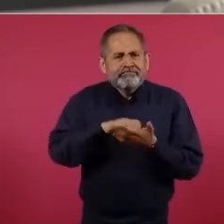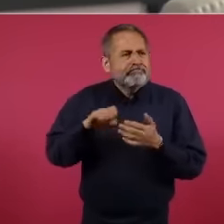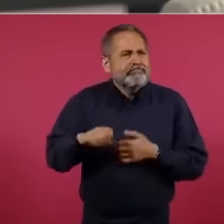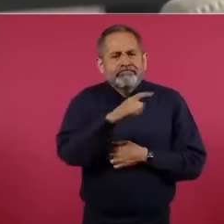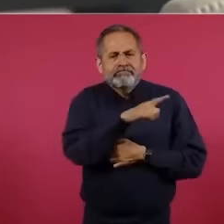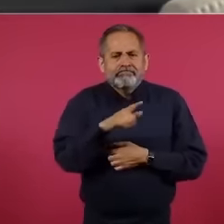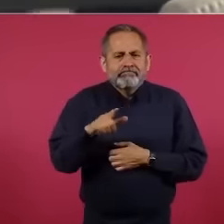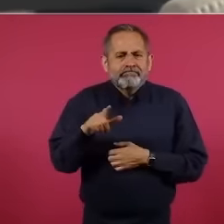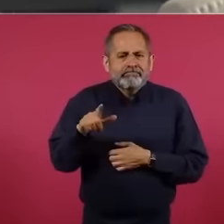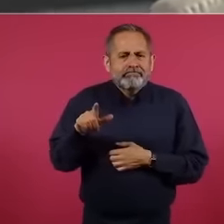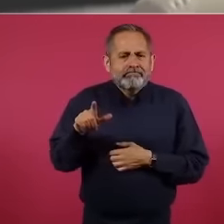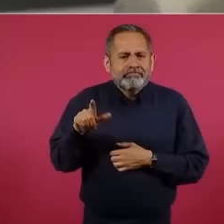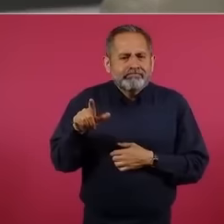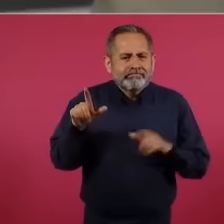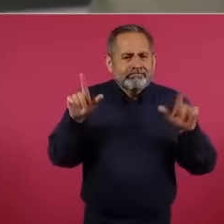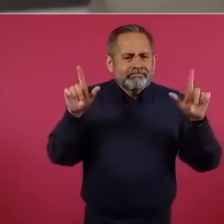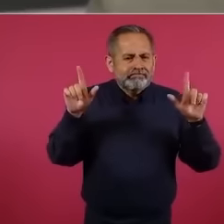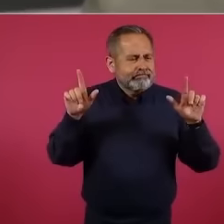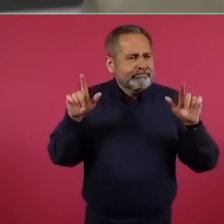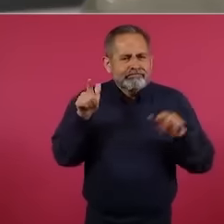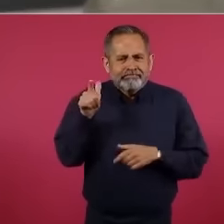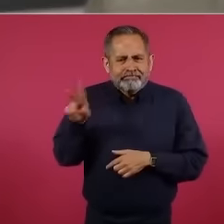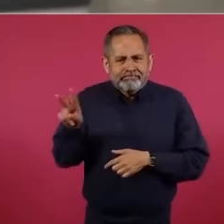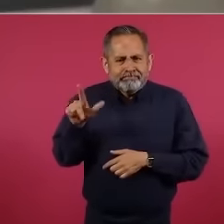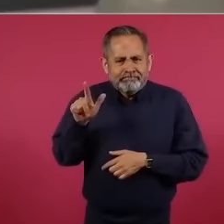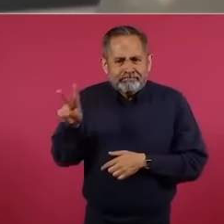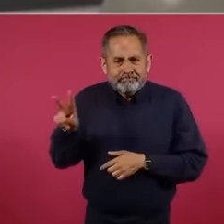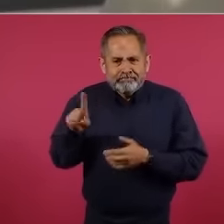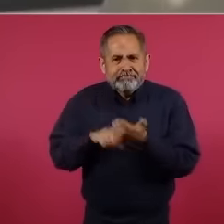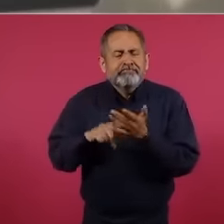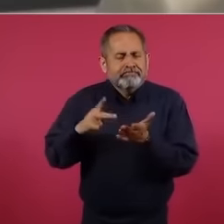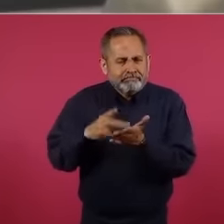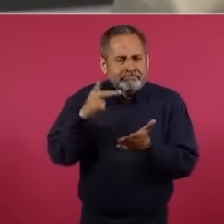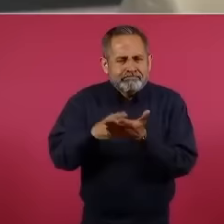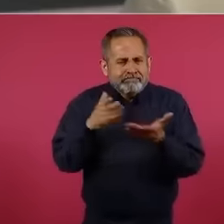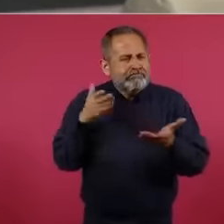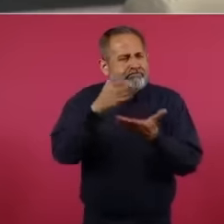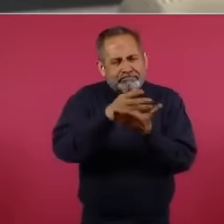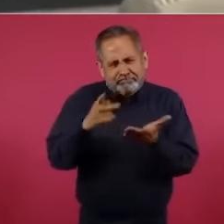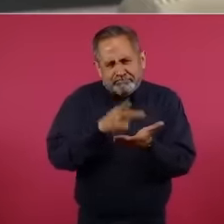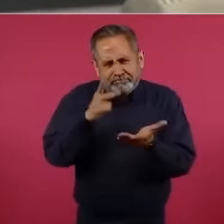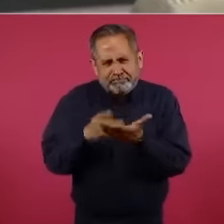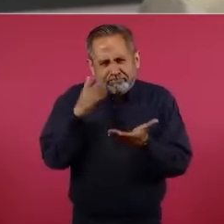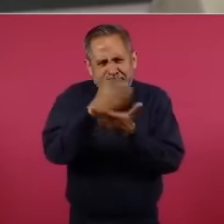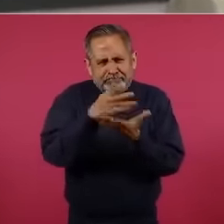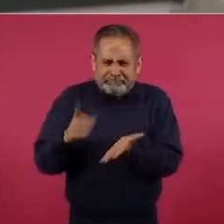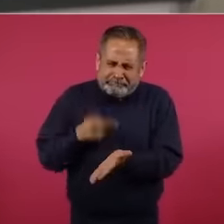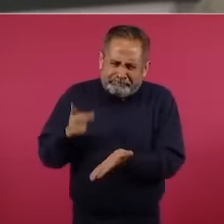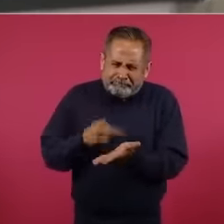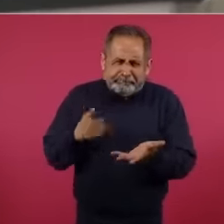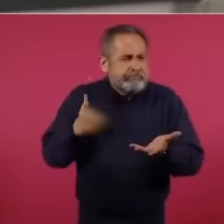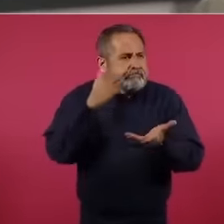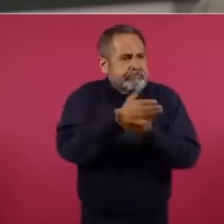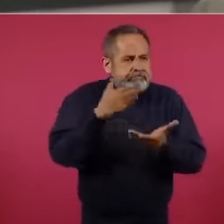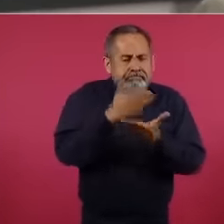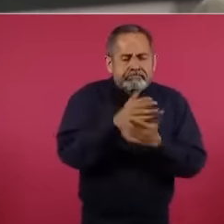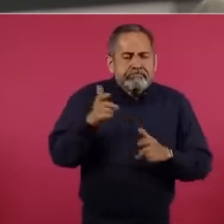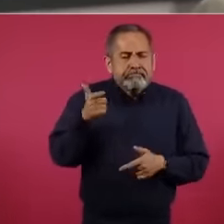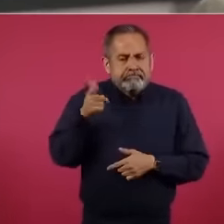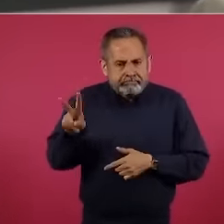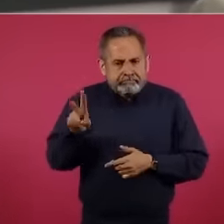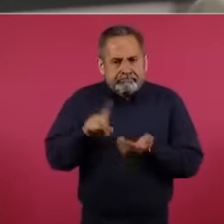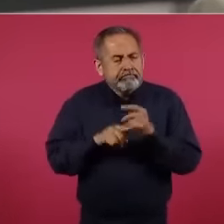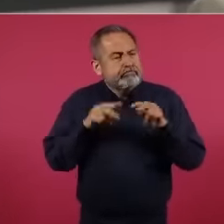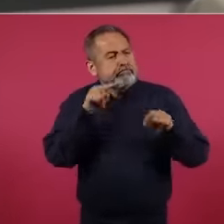particular me ha tocado estar en este lugar por muchas, diversas circunstancias, muchas, muchas veces. Y en una de estas